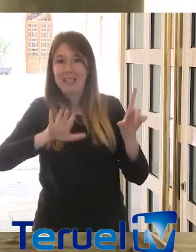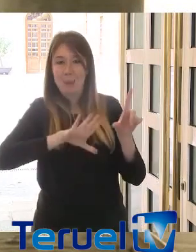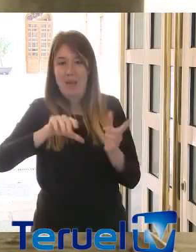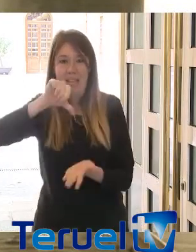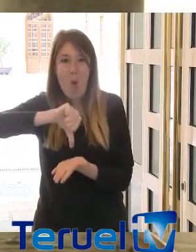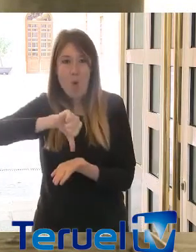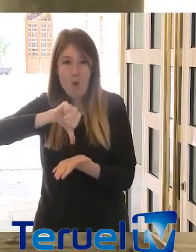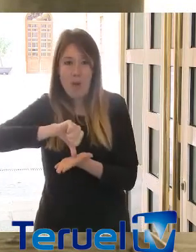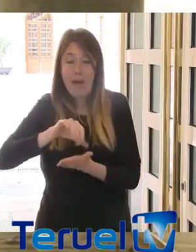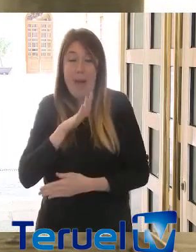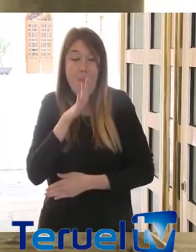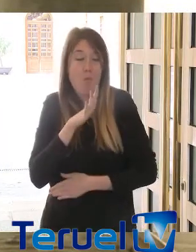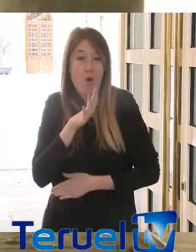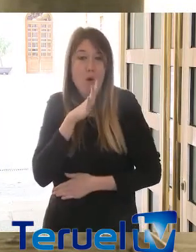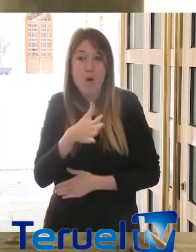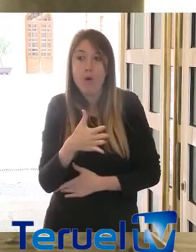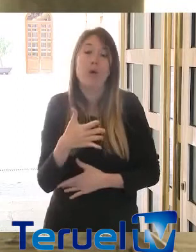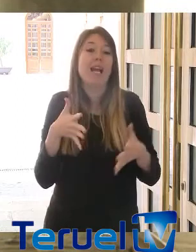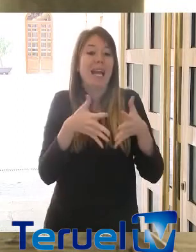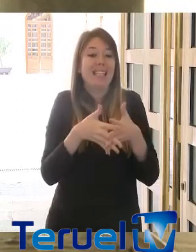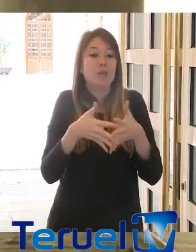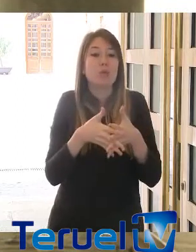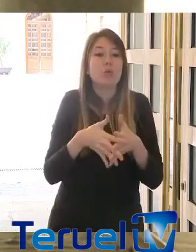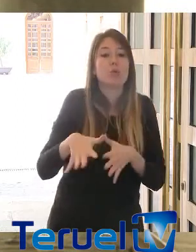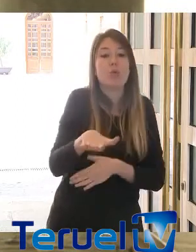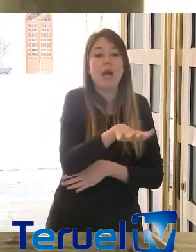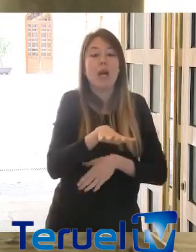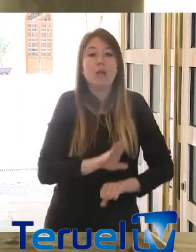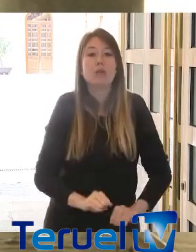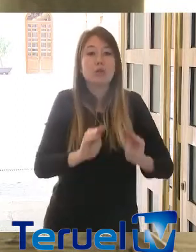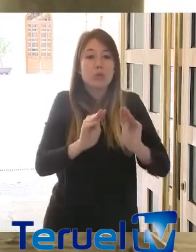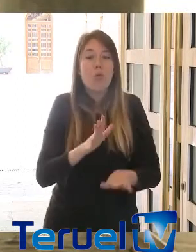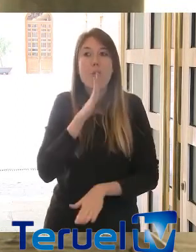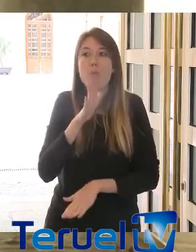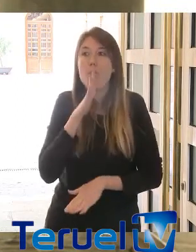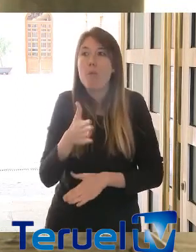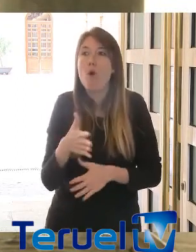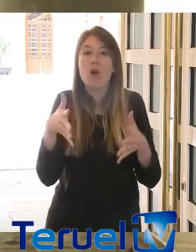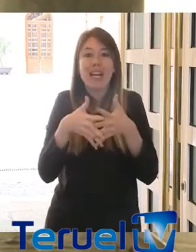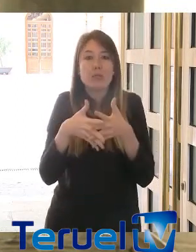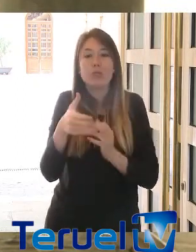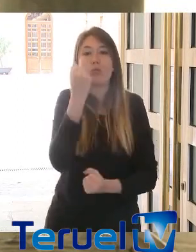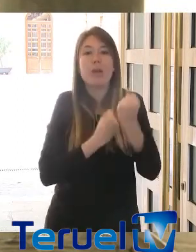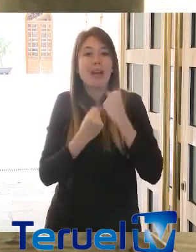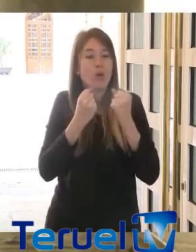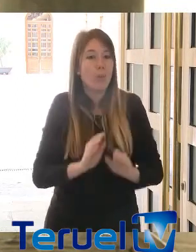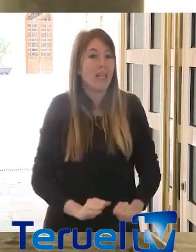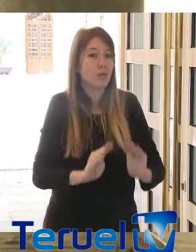Por razones de su estructura demográfica, por razones de su estructura económica,